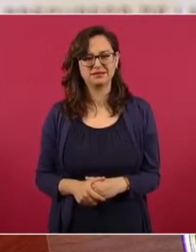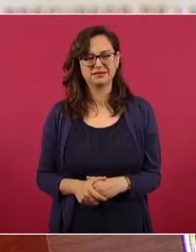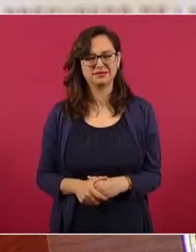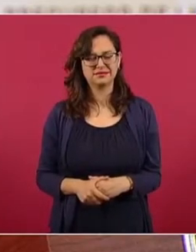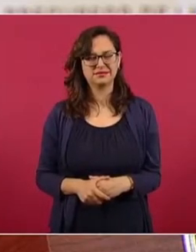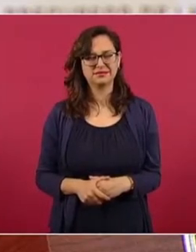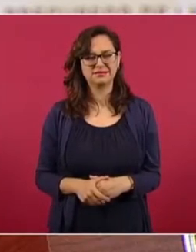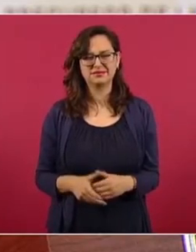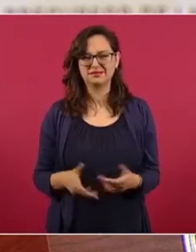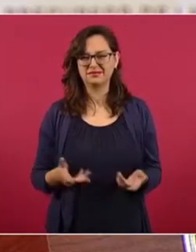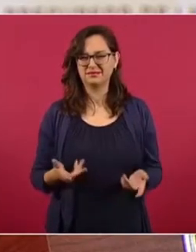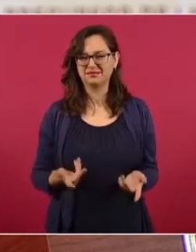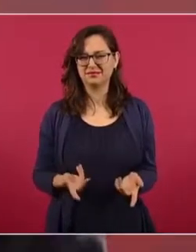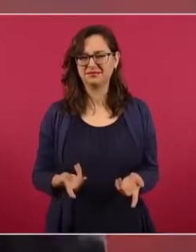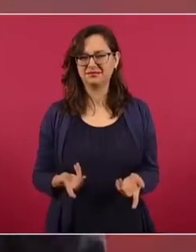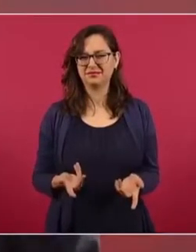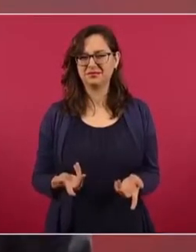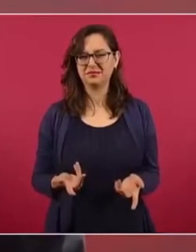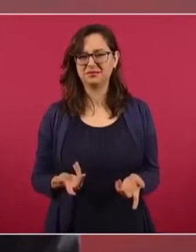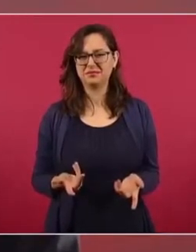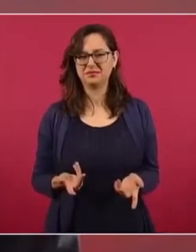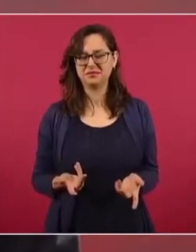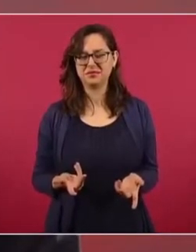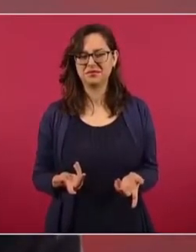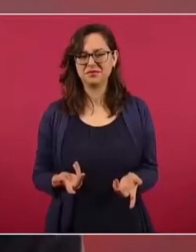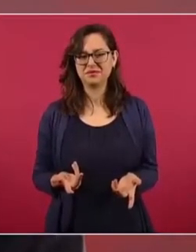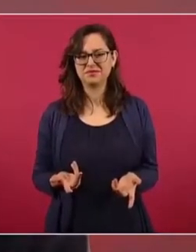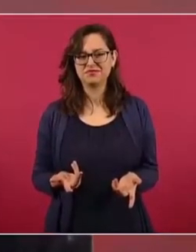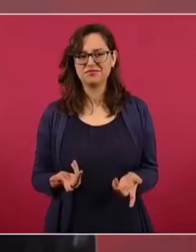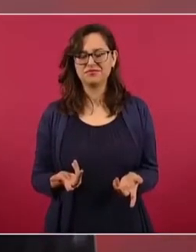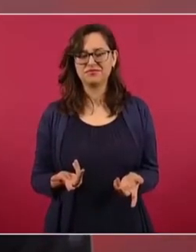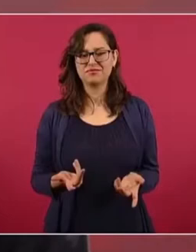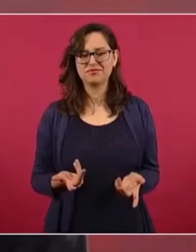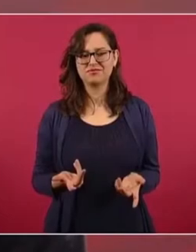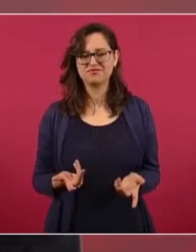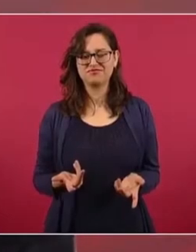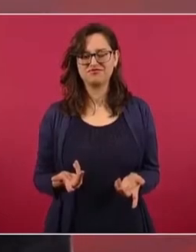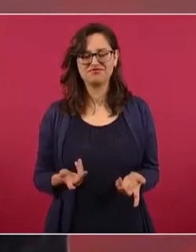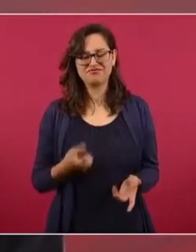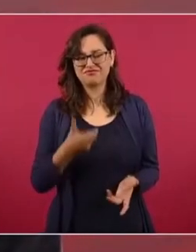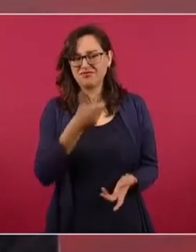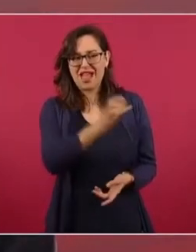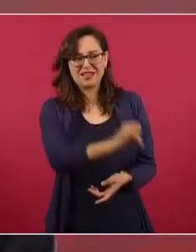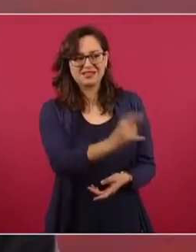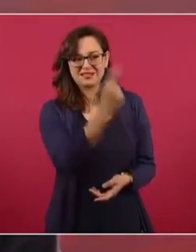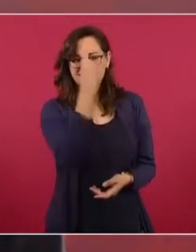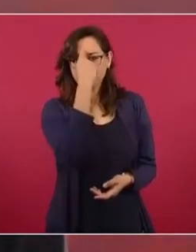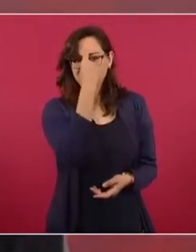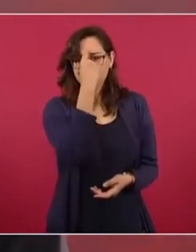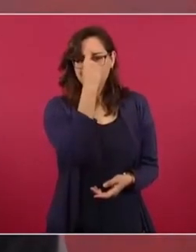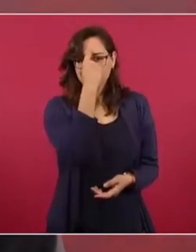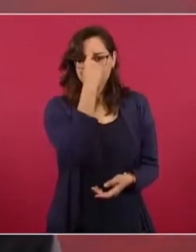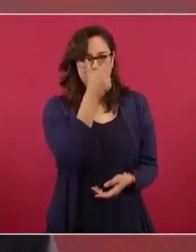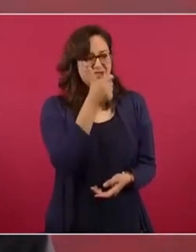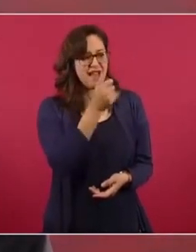Estamos hablando de personas así o de